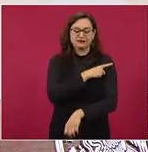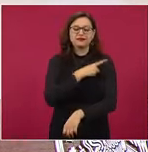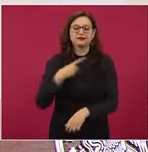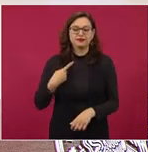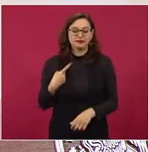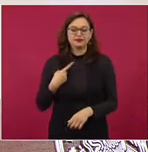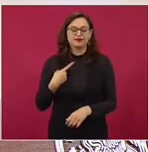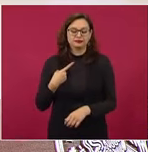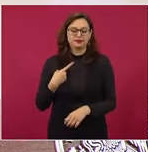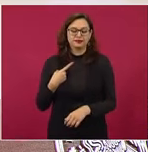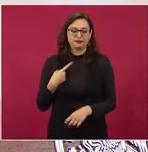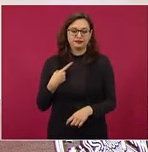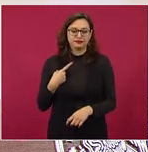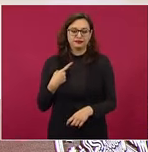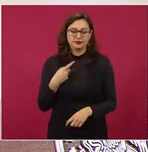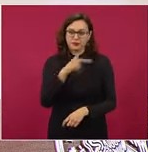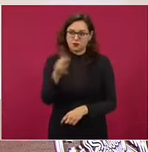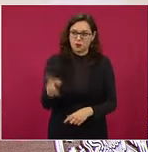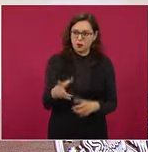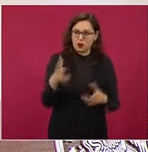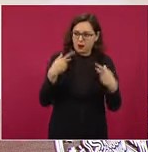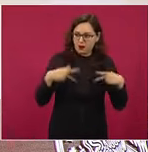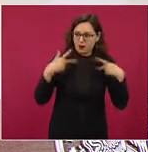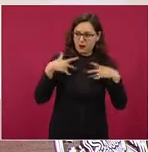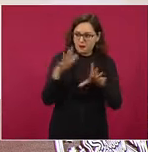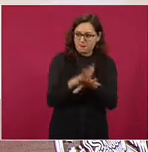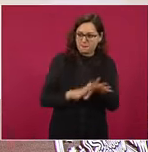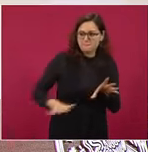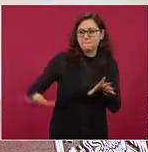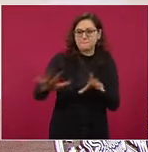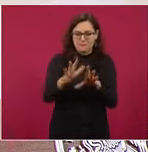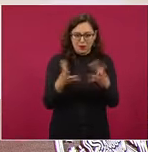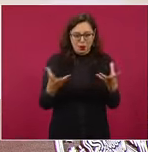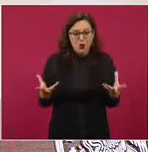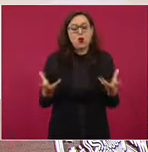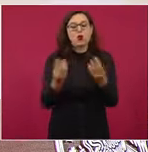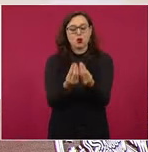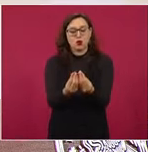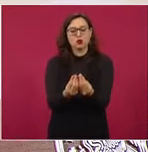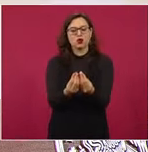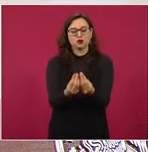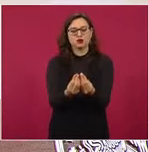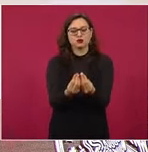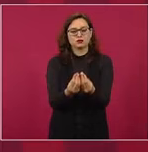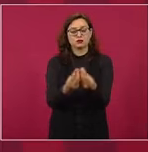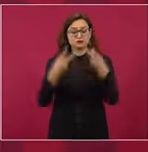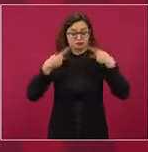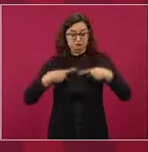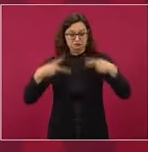en favor del pueblo y está muy consciente de quién